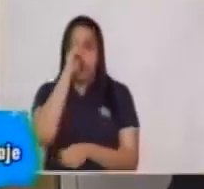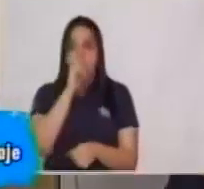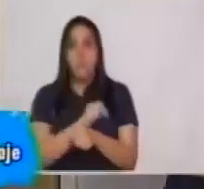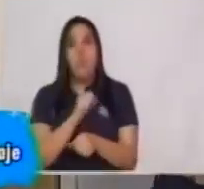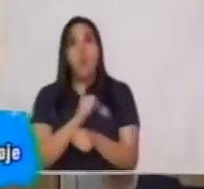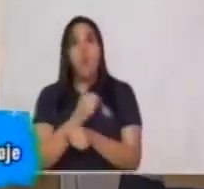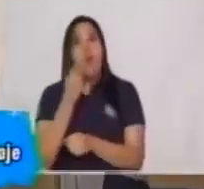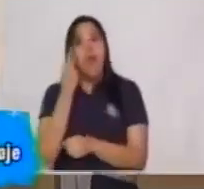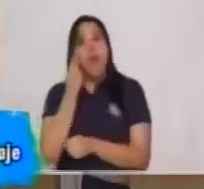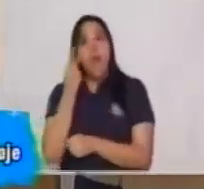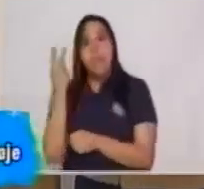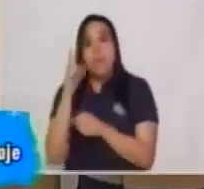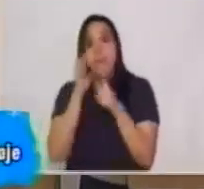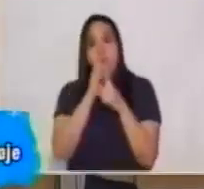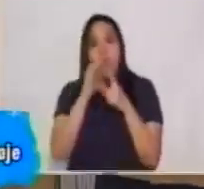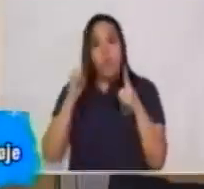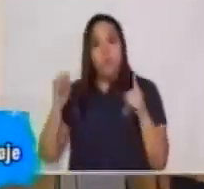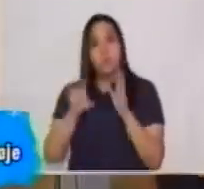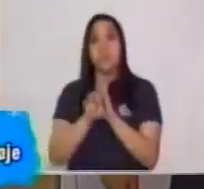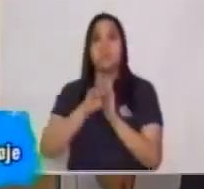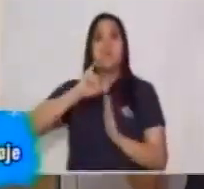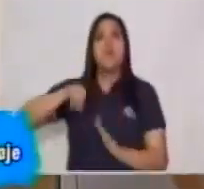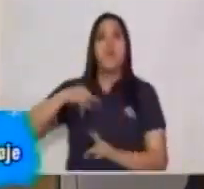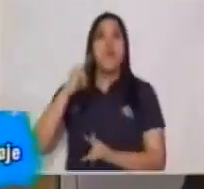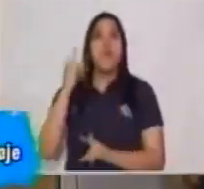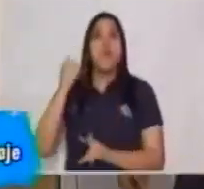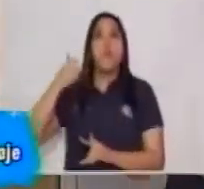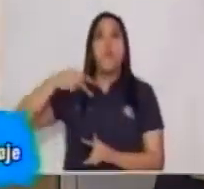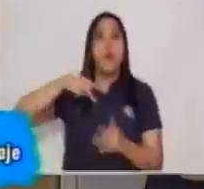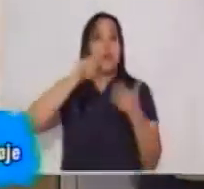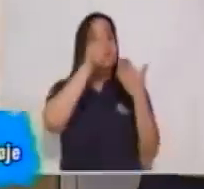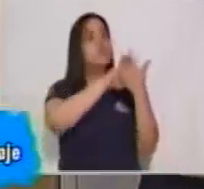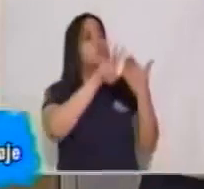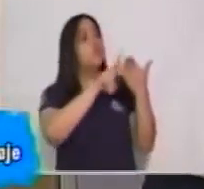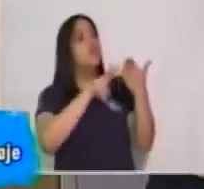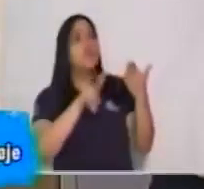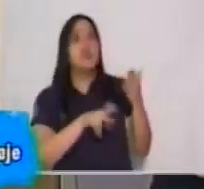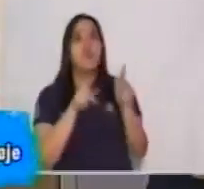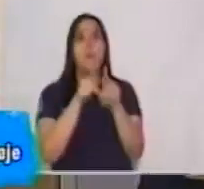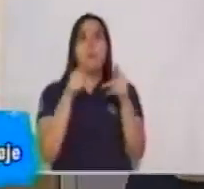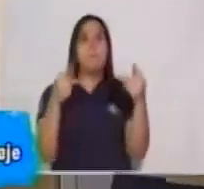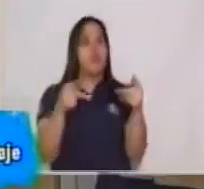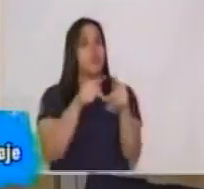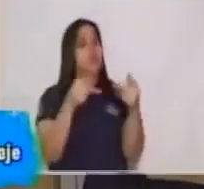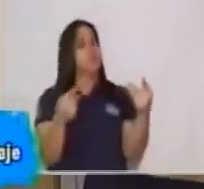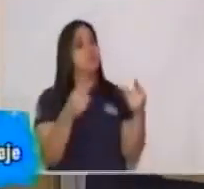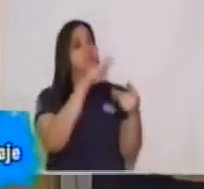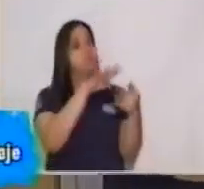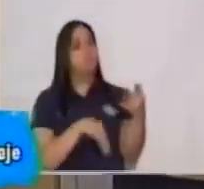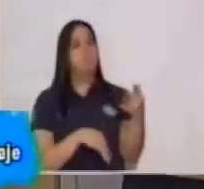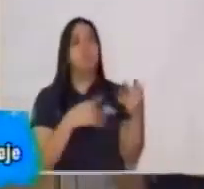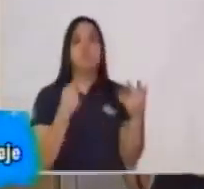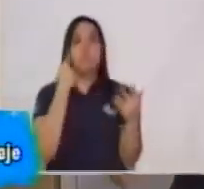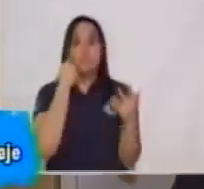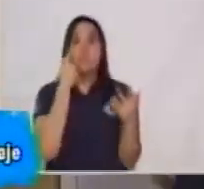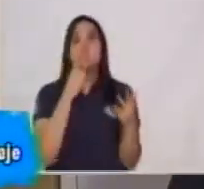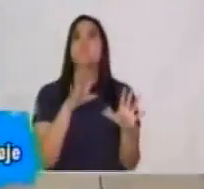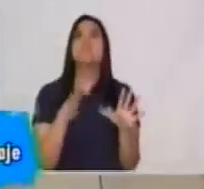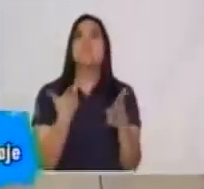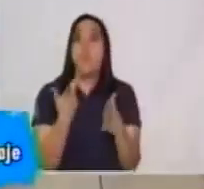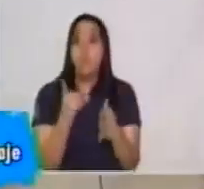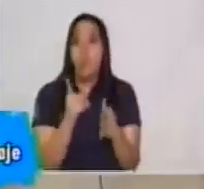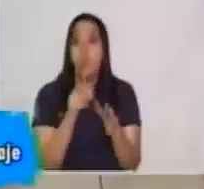esta enunciada, con esta oración. Juan está leyendo el periódico. Vamos a establecer entonces todos los elementos de la